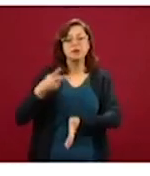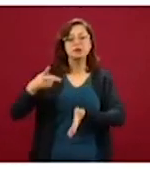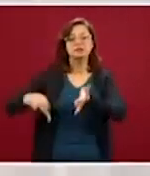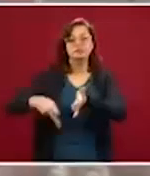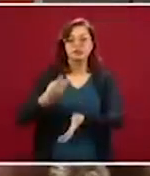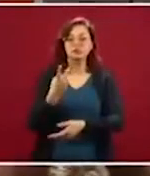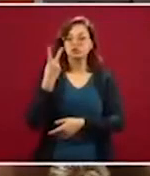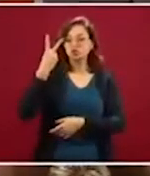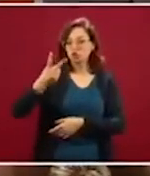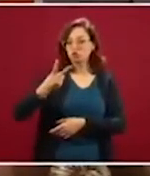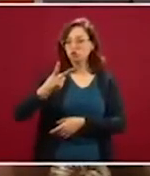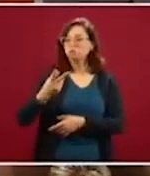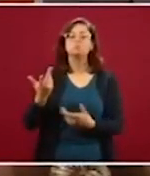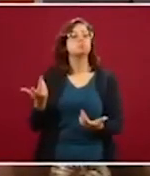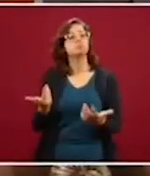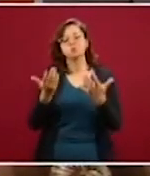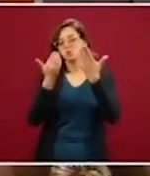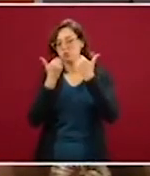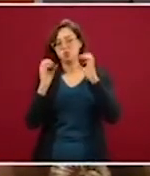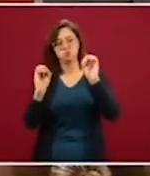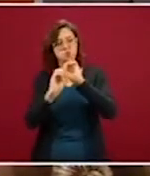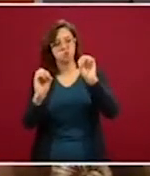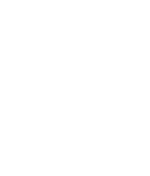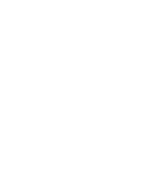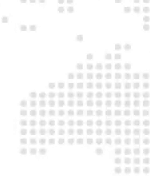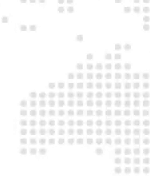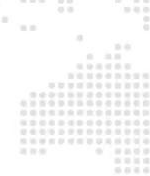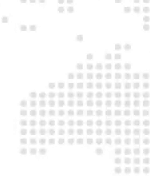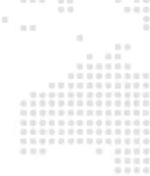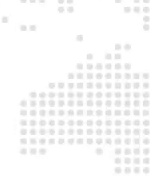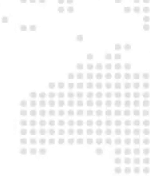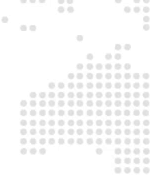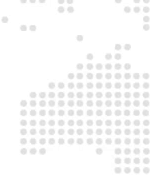no se ha encontrado circulación de coronavirus en México.